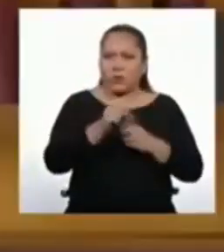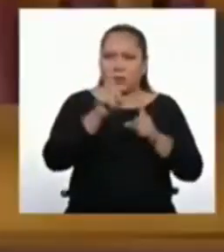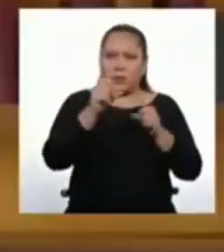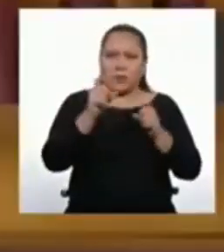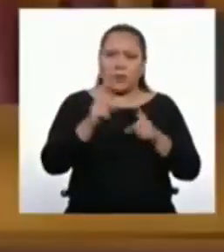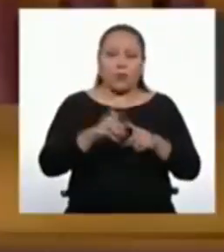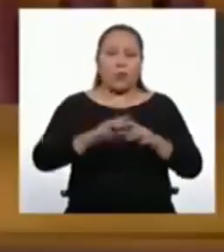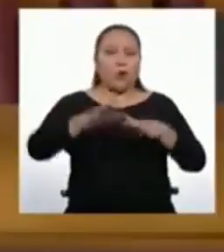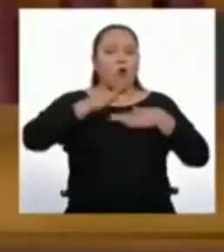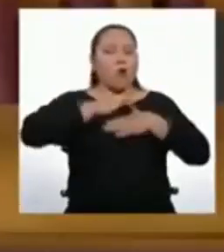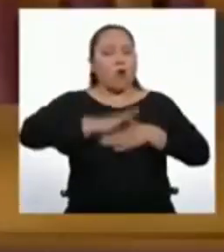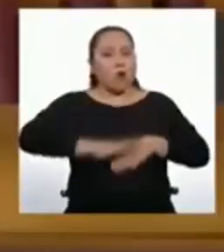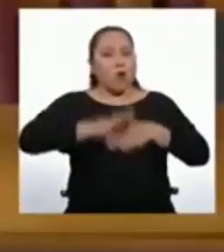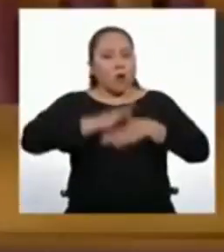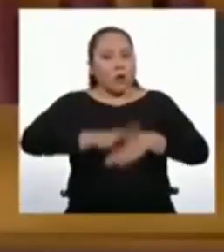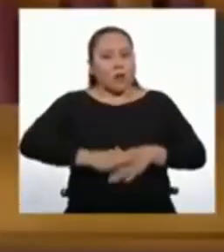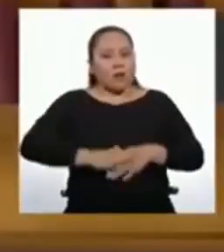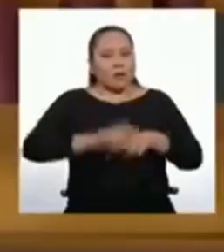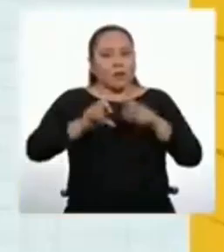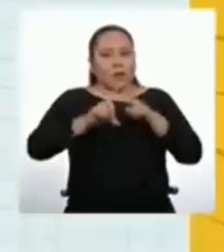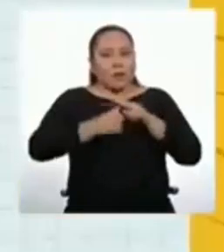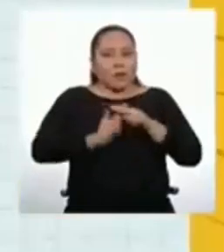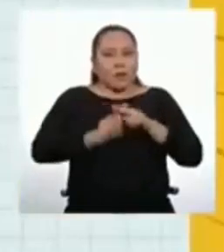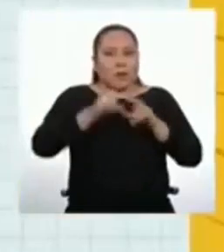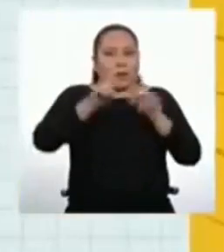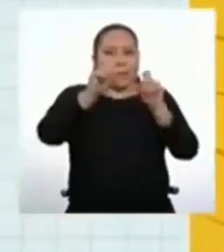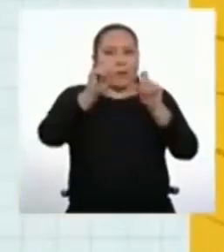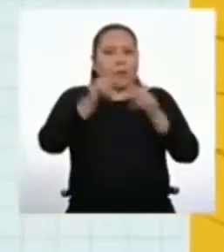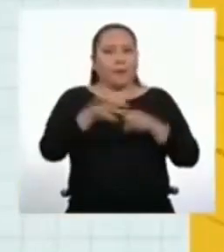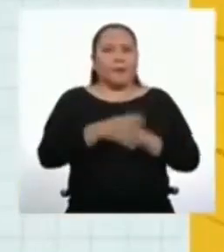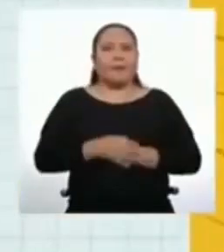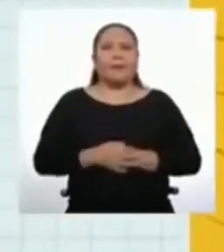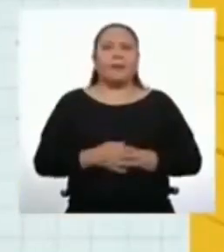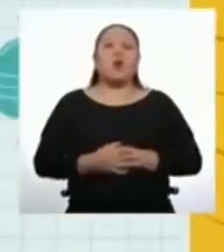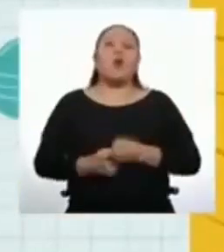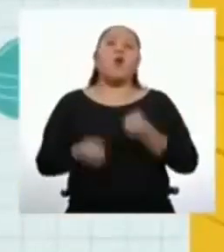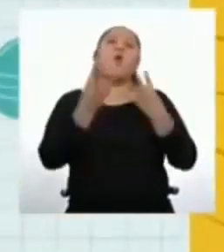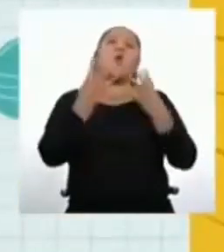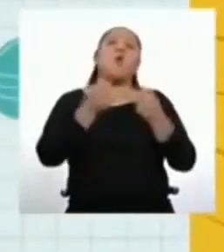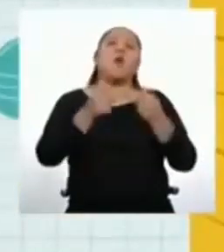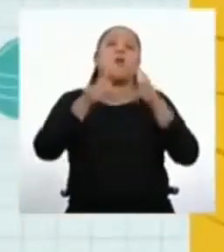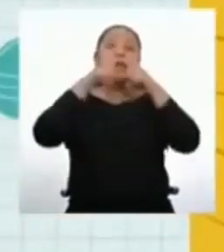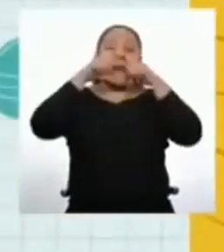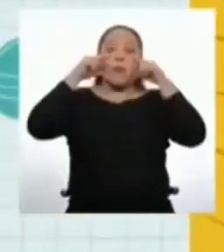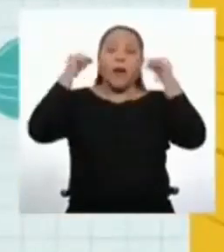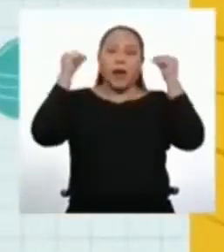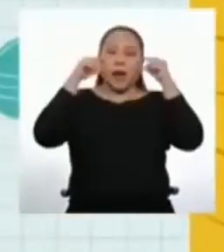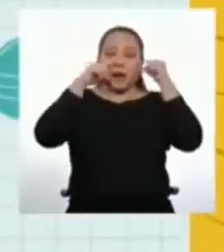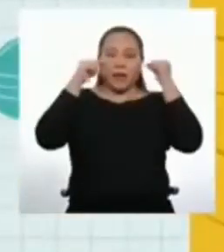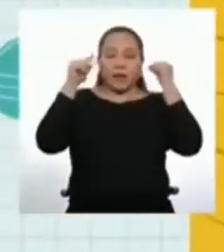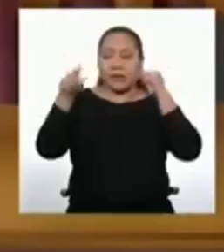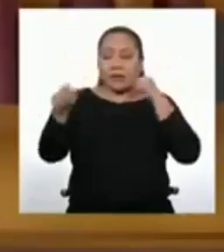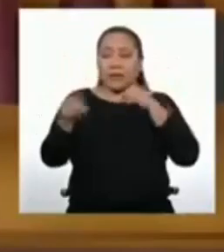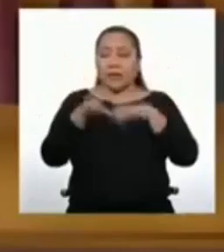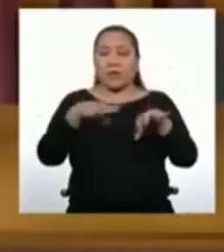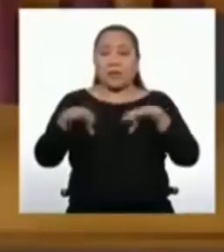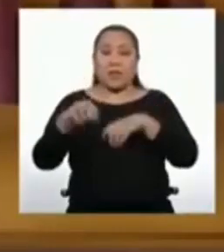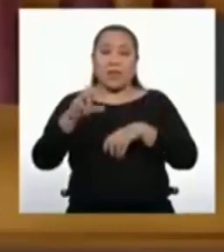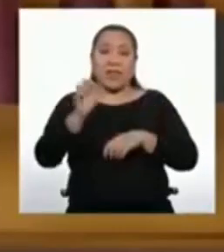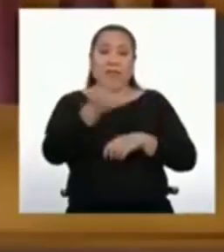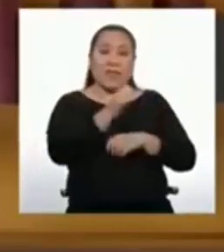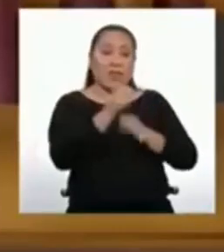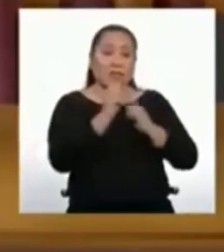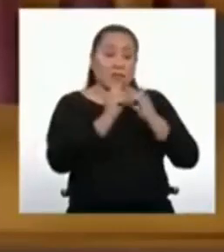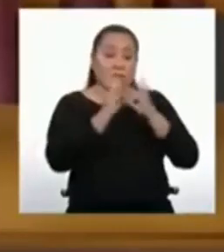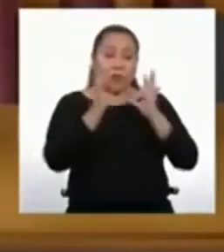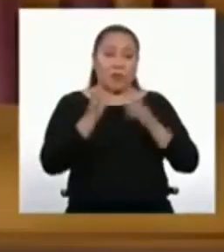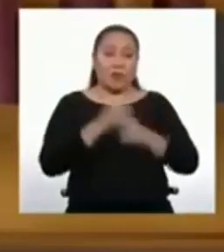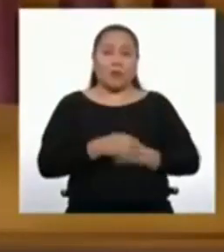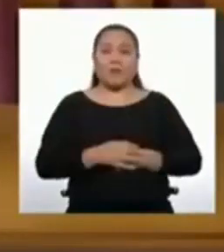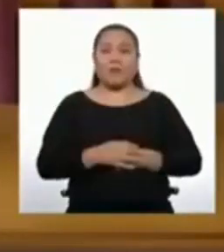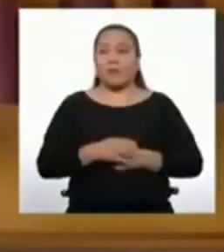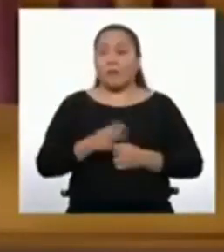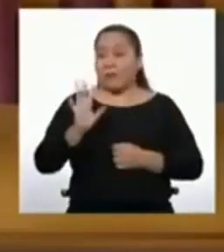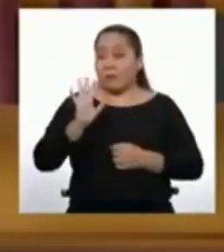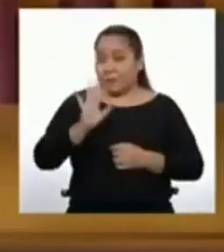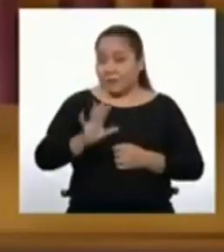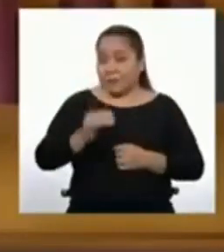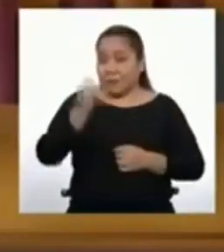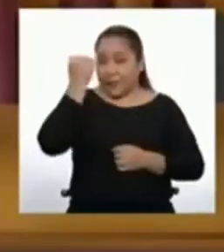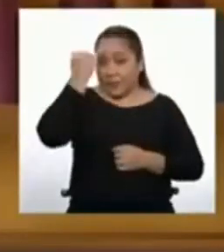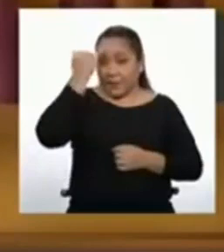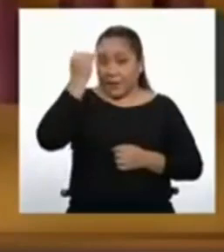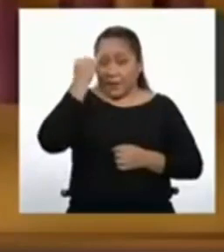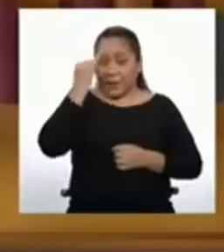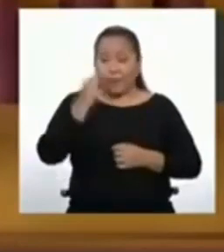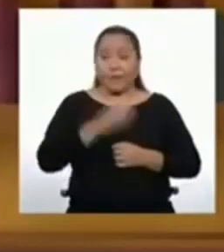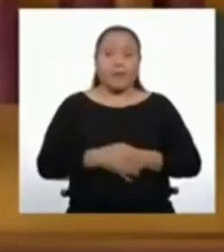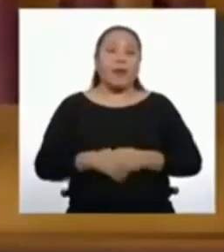Con calma. Empecemos con la primera. ¿Cuántas mascarillas se hicieron el décimo día? Muy bien. Mi propuesta para